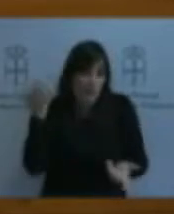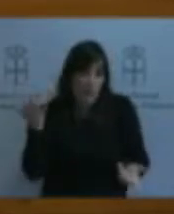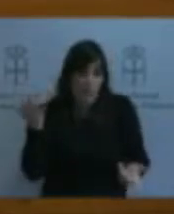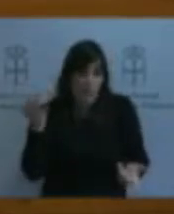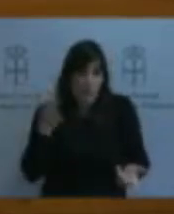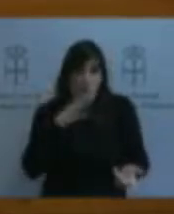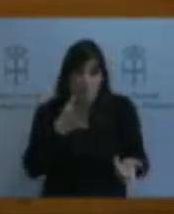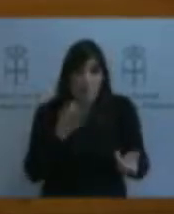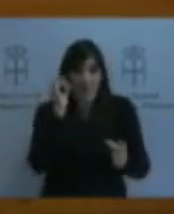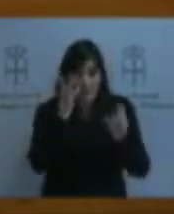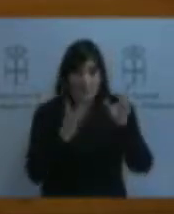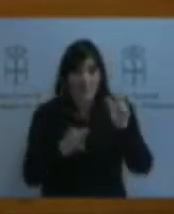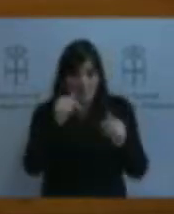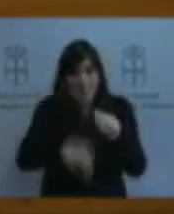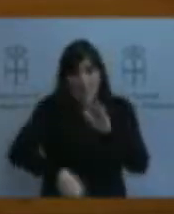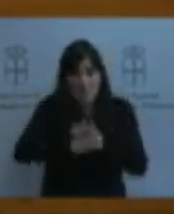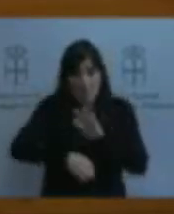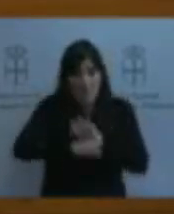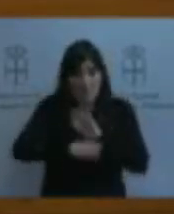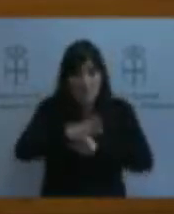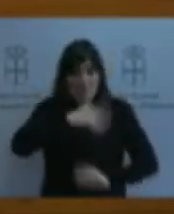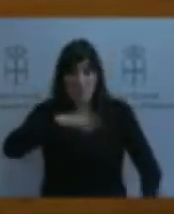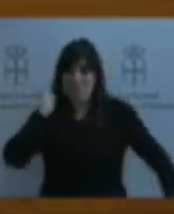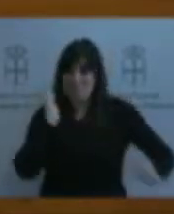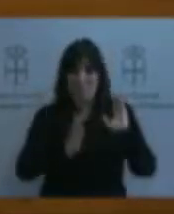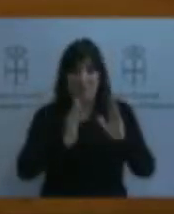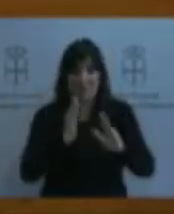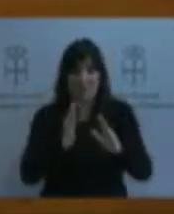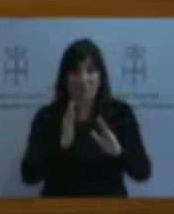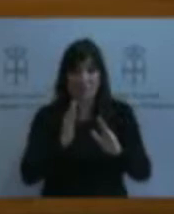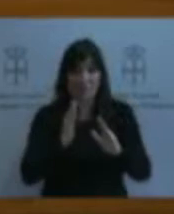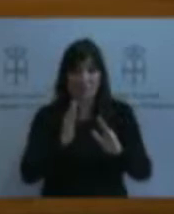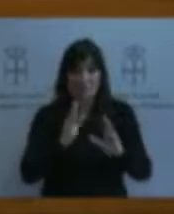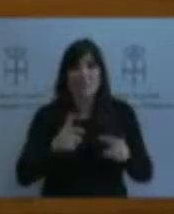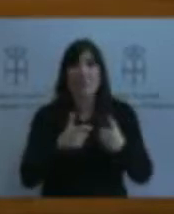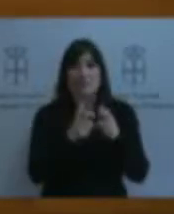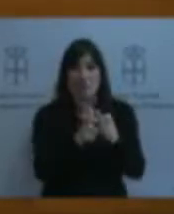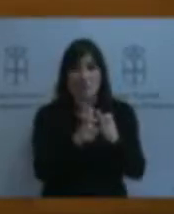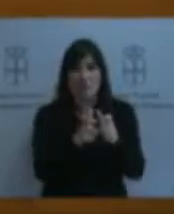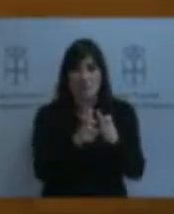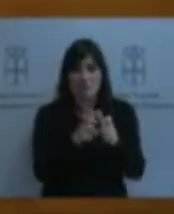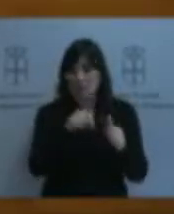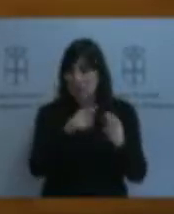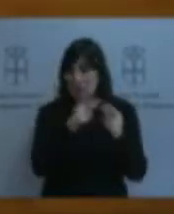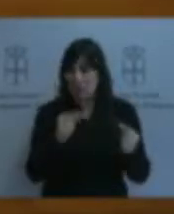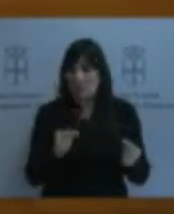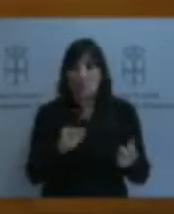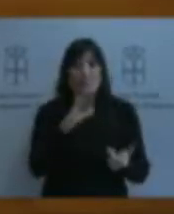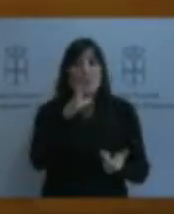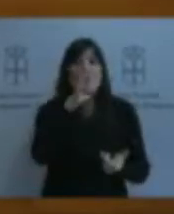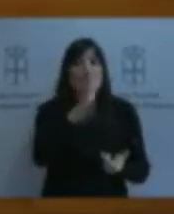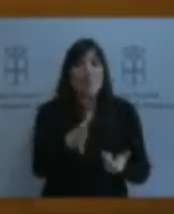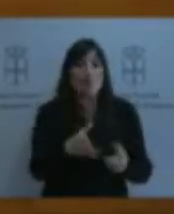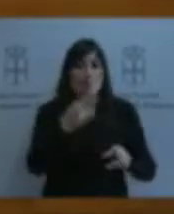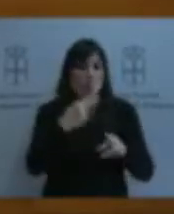destrucción que está sufriendo este sector en Asturias debido a las lesivas políticas de la Unión Europea y del